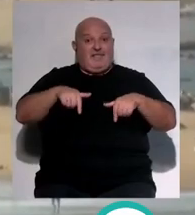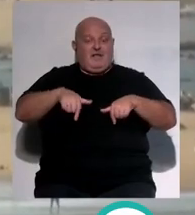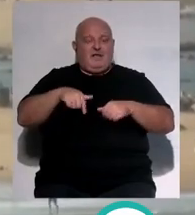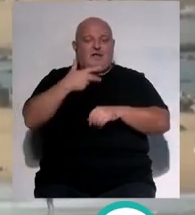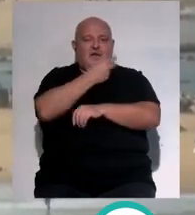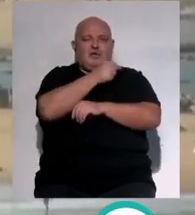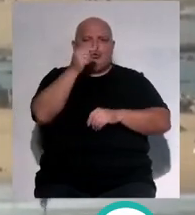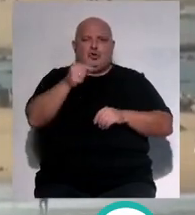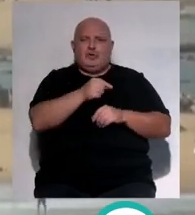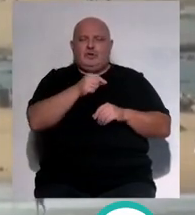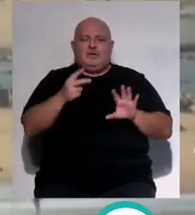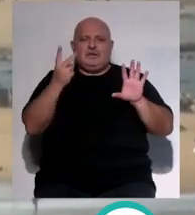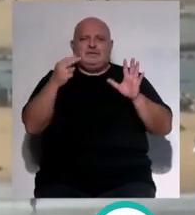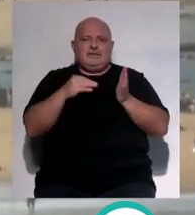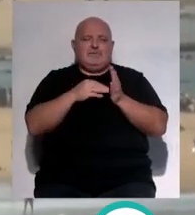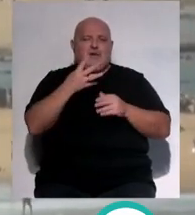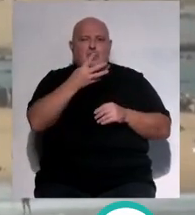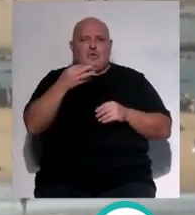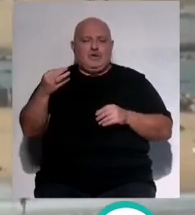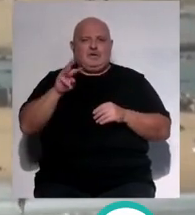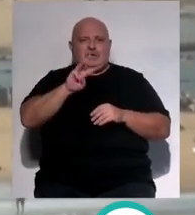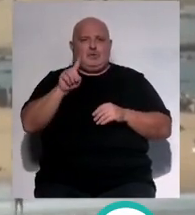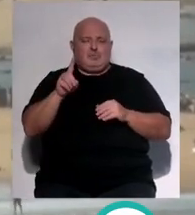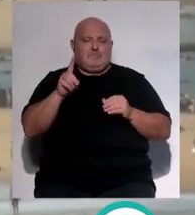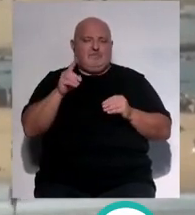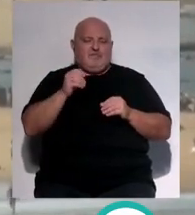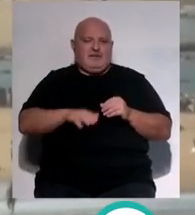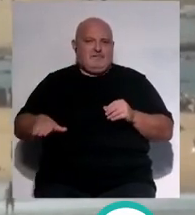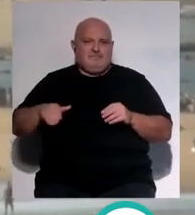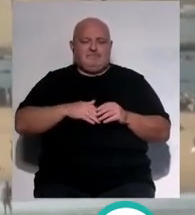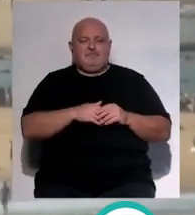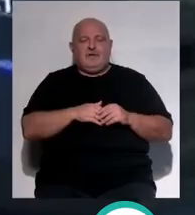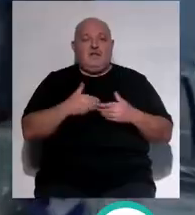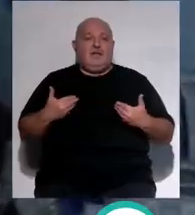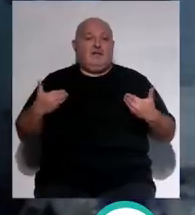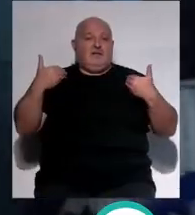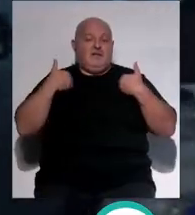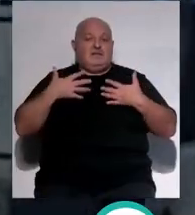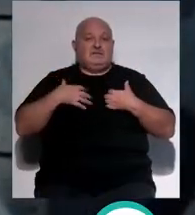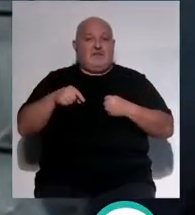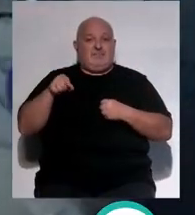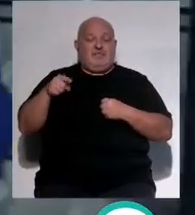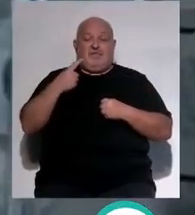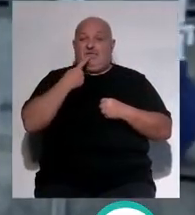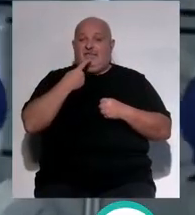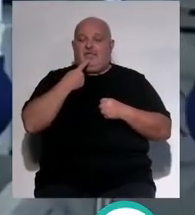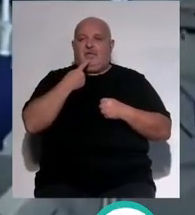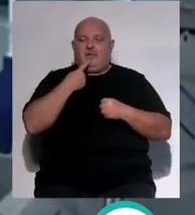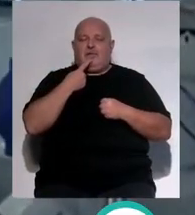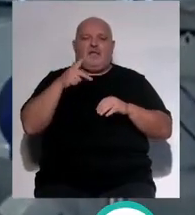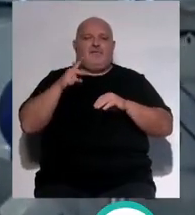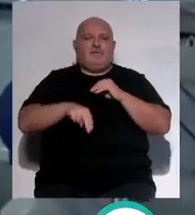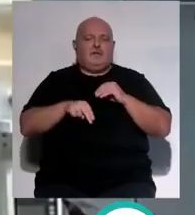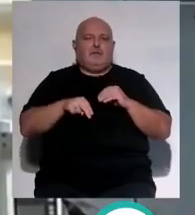se vacunó a un total de 7.431 pequeños. Los responsables sanitarios estiman que se